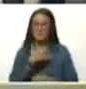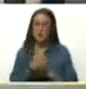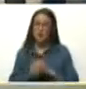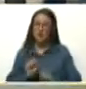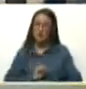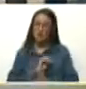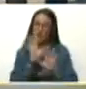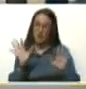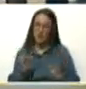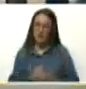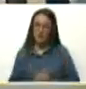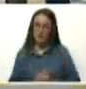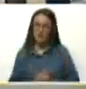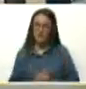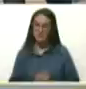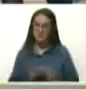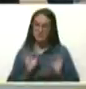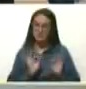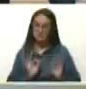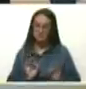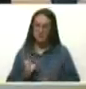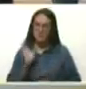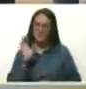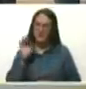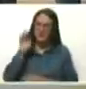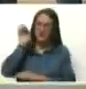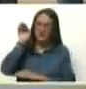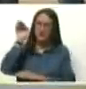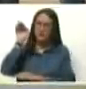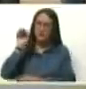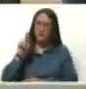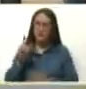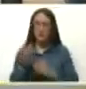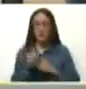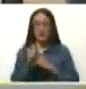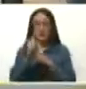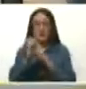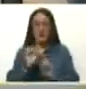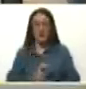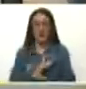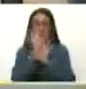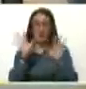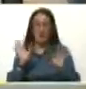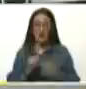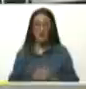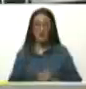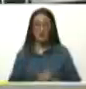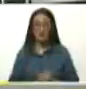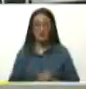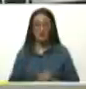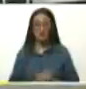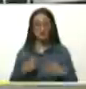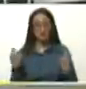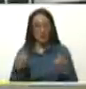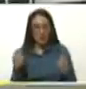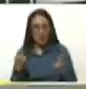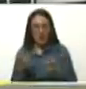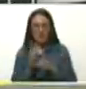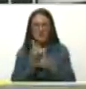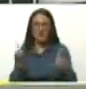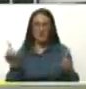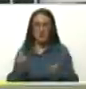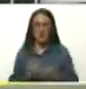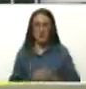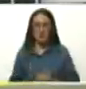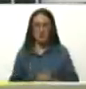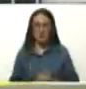claro, coherente, de país de futuro y hubo un liderazgo claro, popular, democrático.